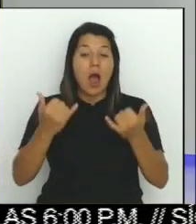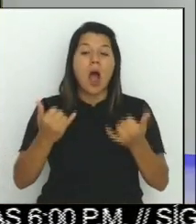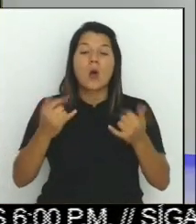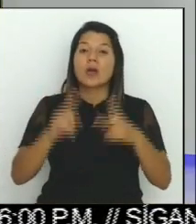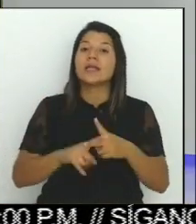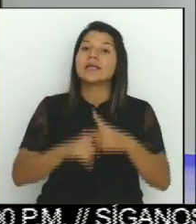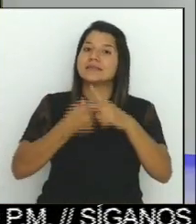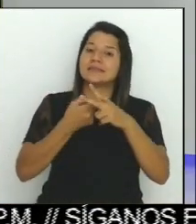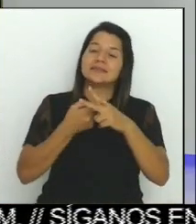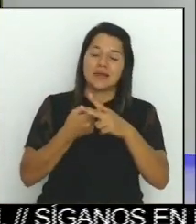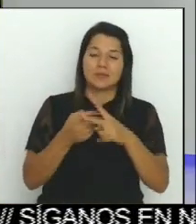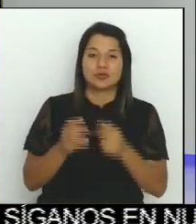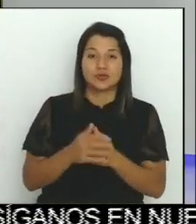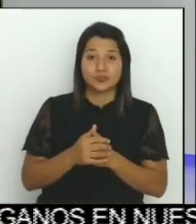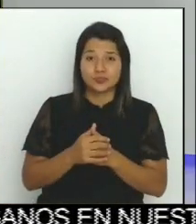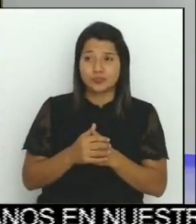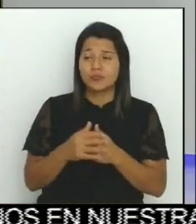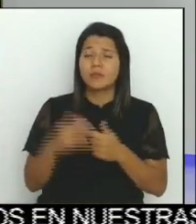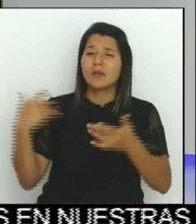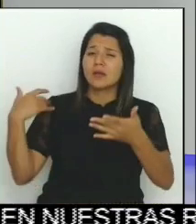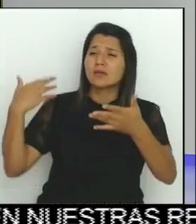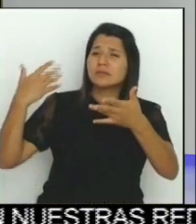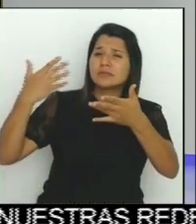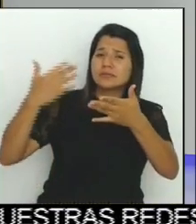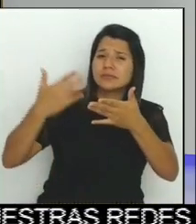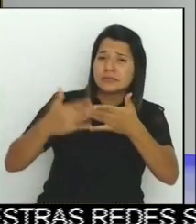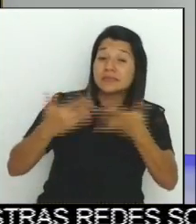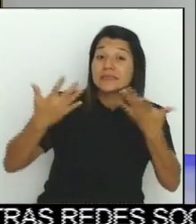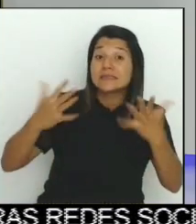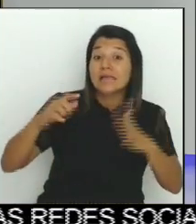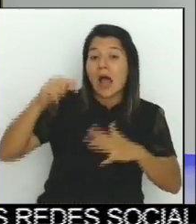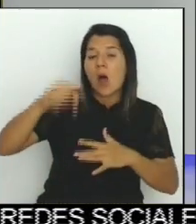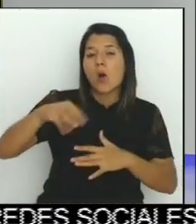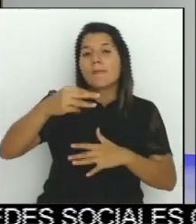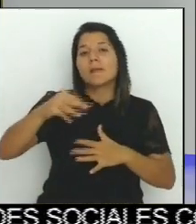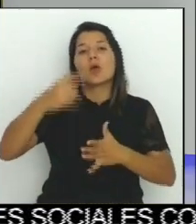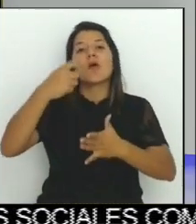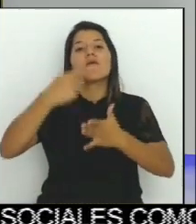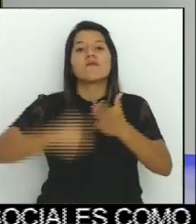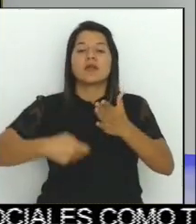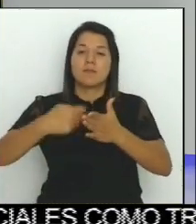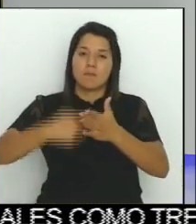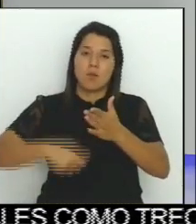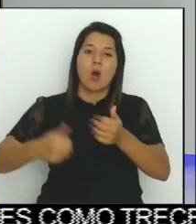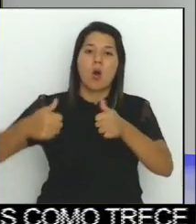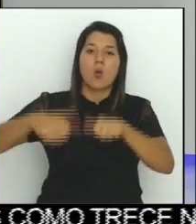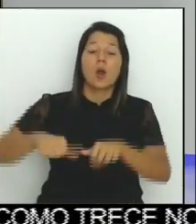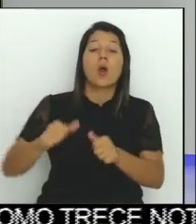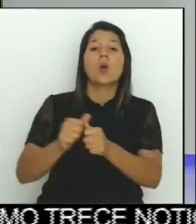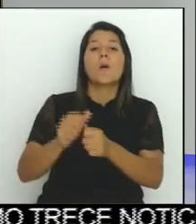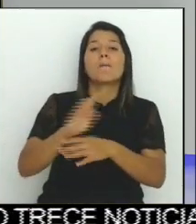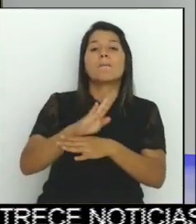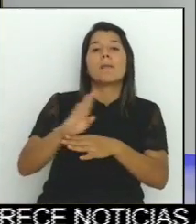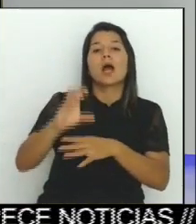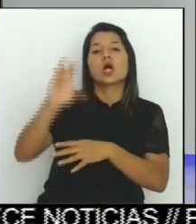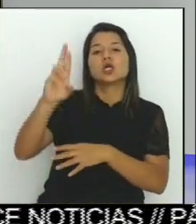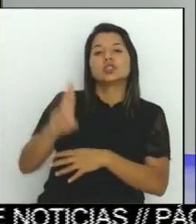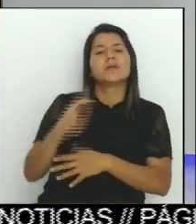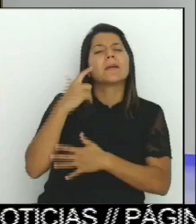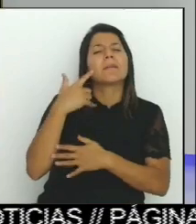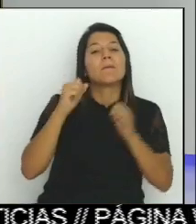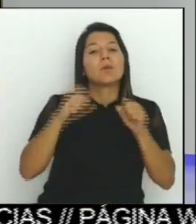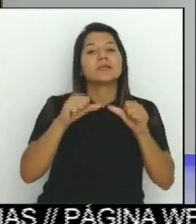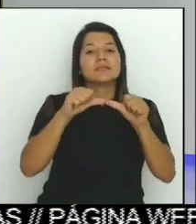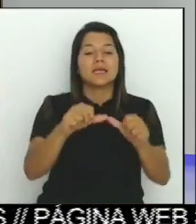y es que después de varios meses, este miércoles se firmó el finiquito con el Banco de Costa Rica para el proyecto de la ruta San José-San